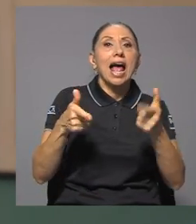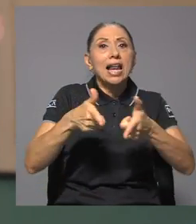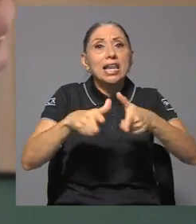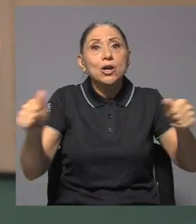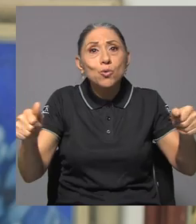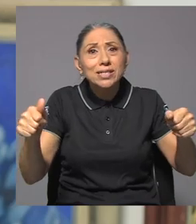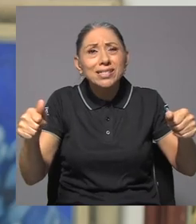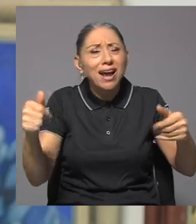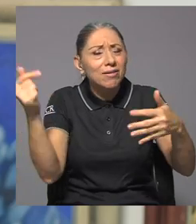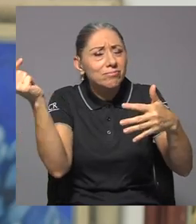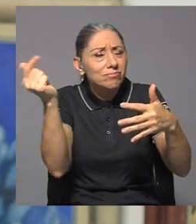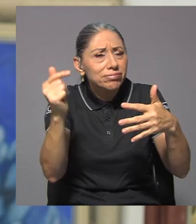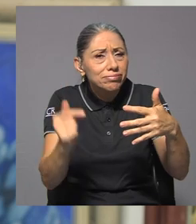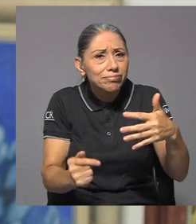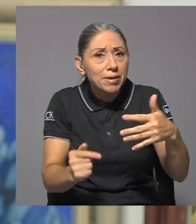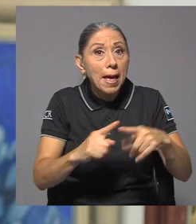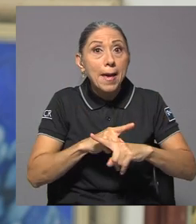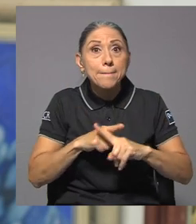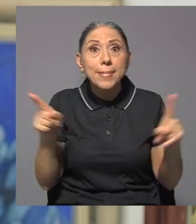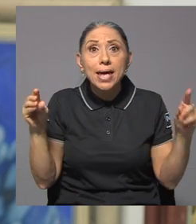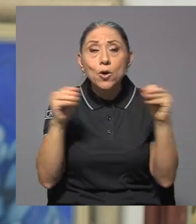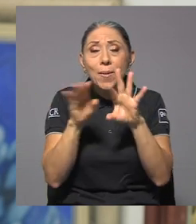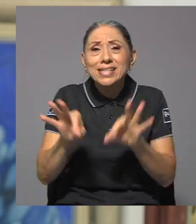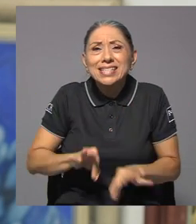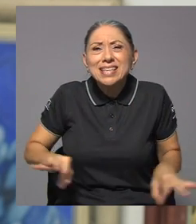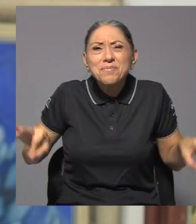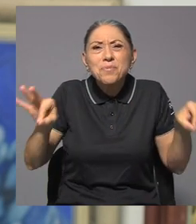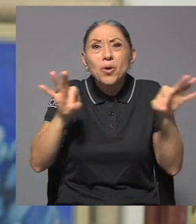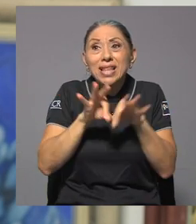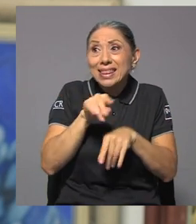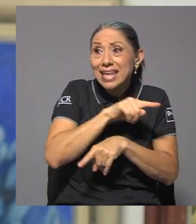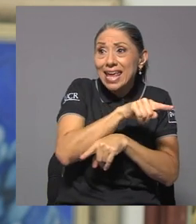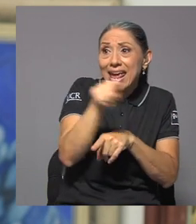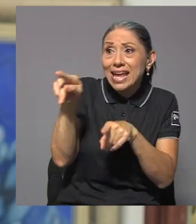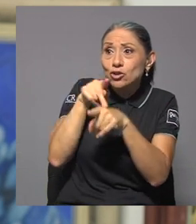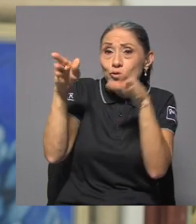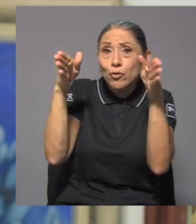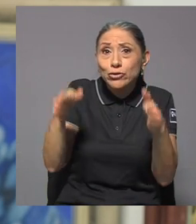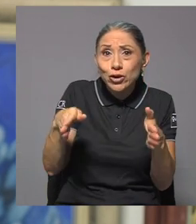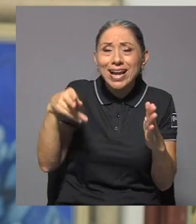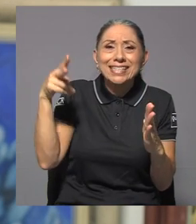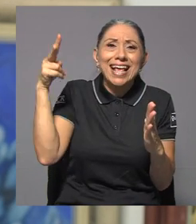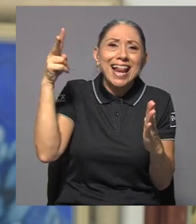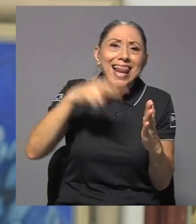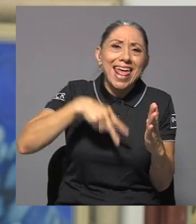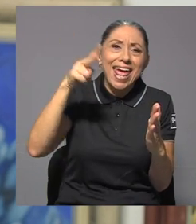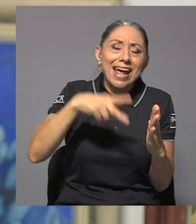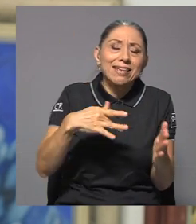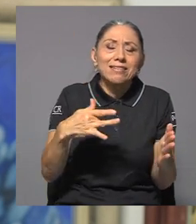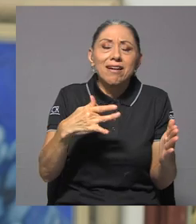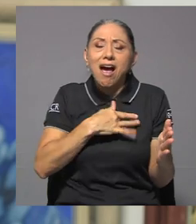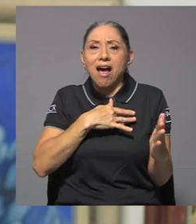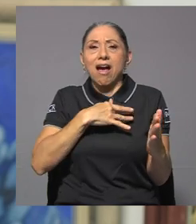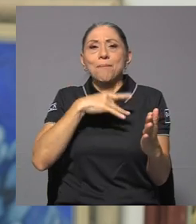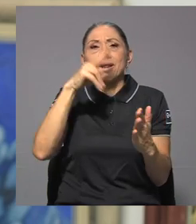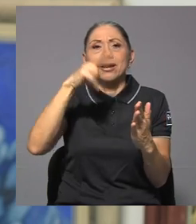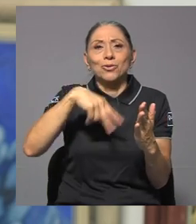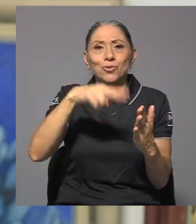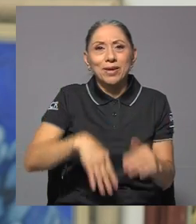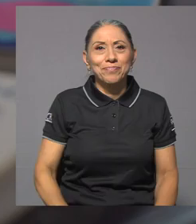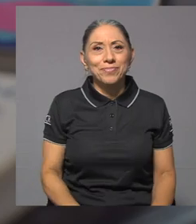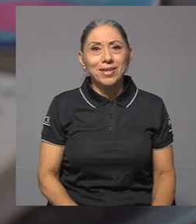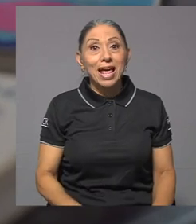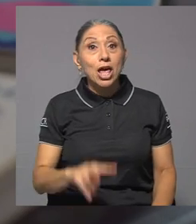otros. Pero ante todo, lo más importante es que sean personas que lean y amen la lectura.